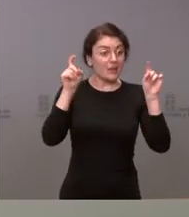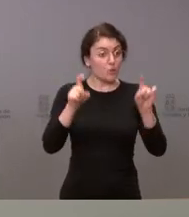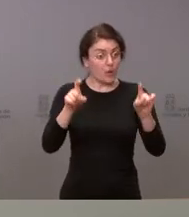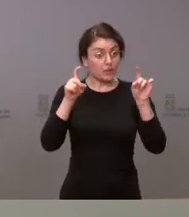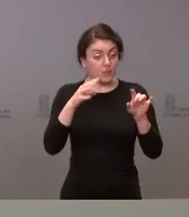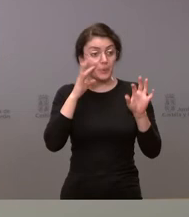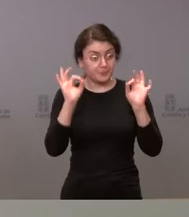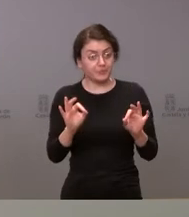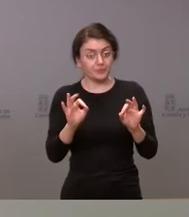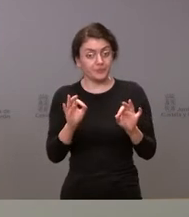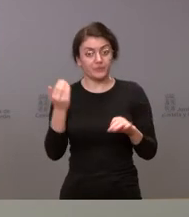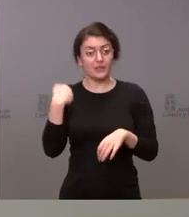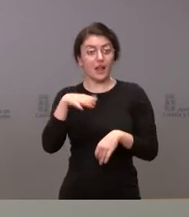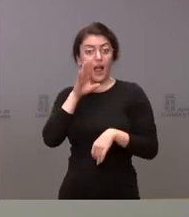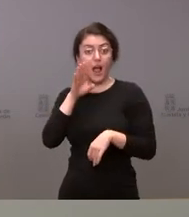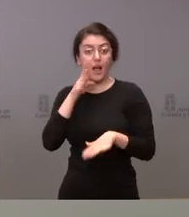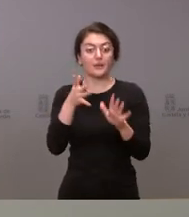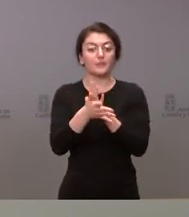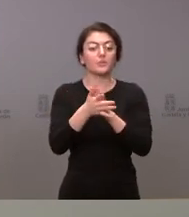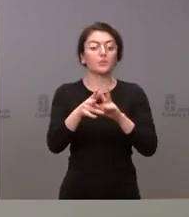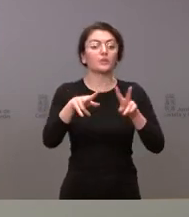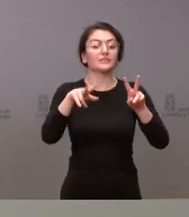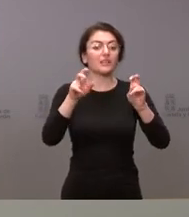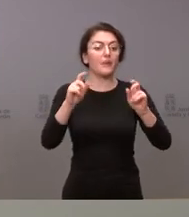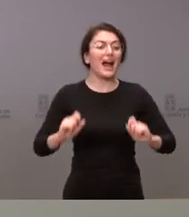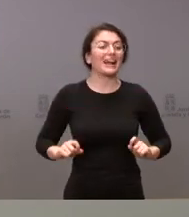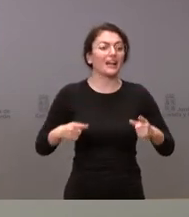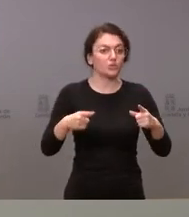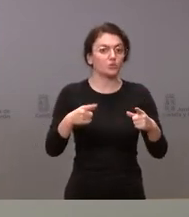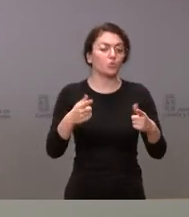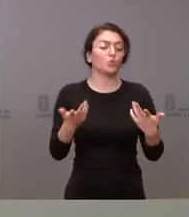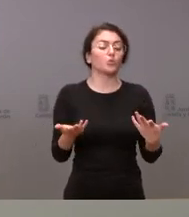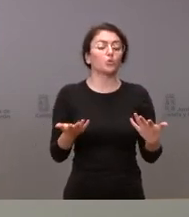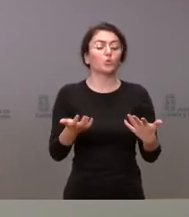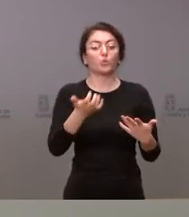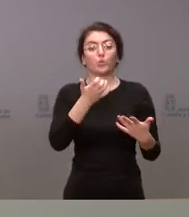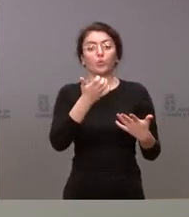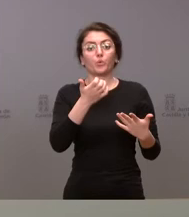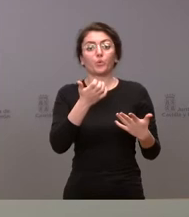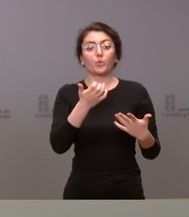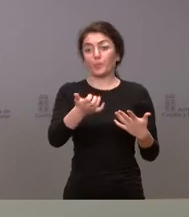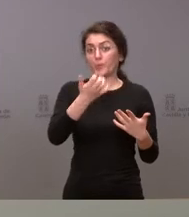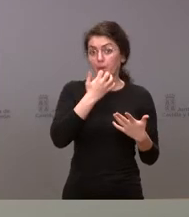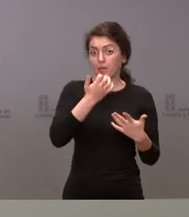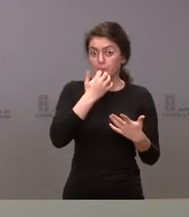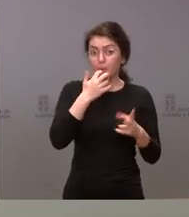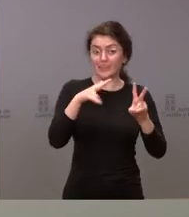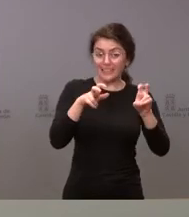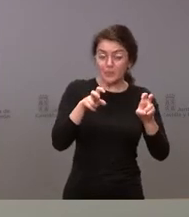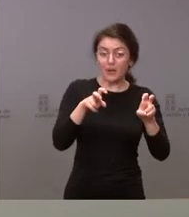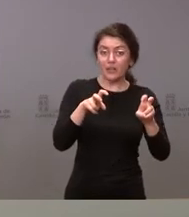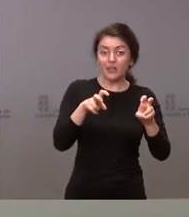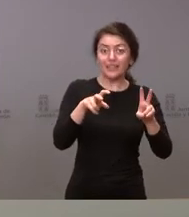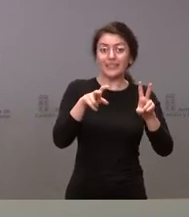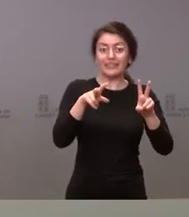lógicamente, les he señalado algunos costes en los cuales podemos recurrir entre ellos, lógicamente, todo lo que tiene que ver con la